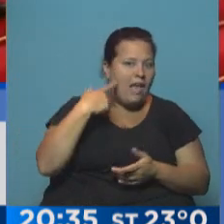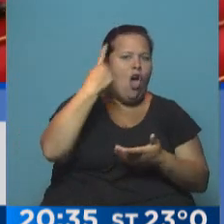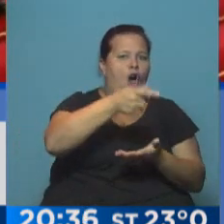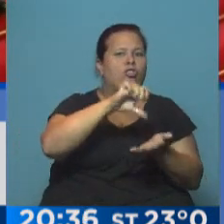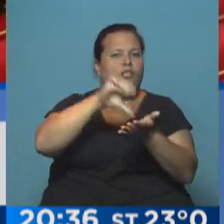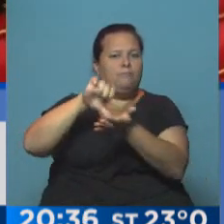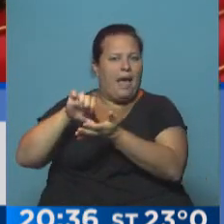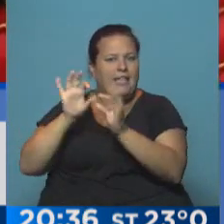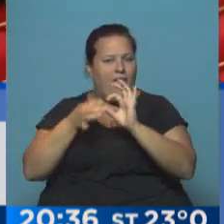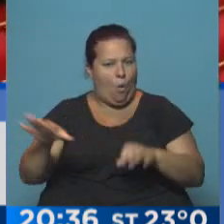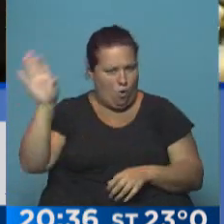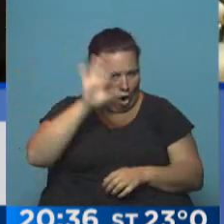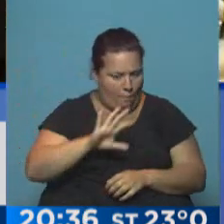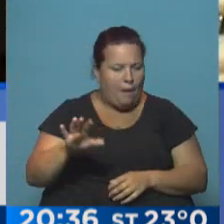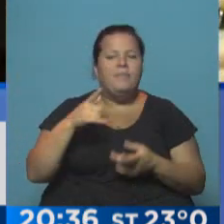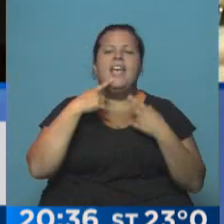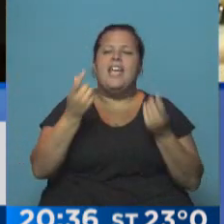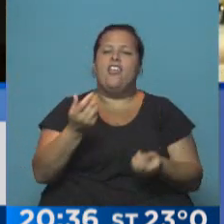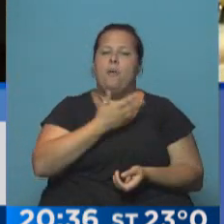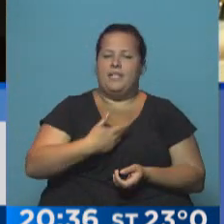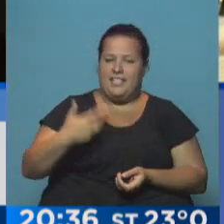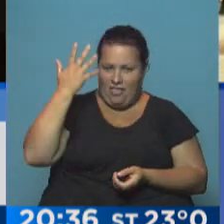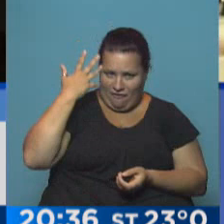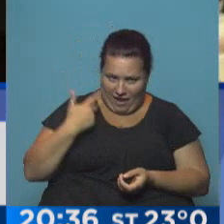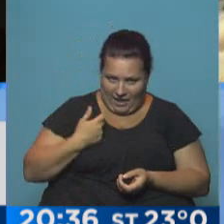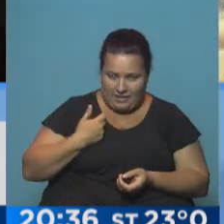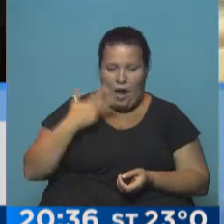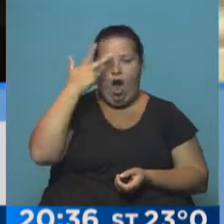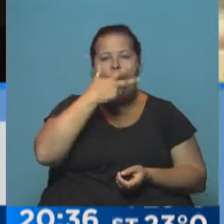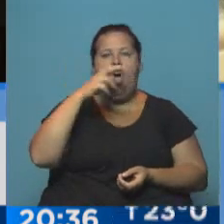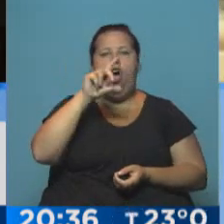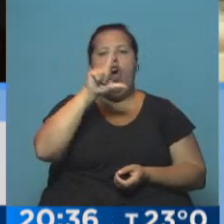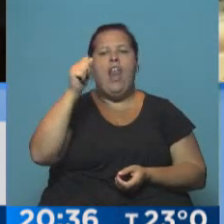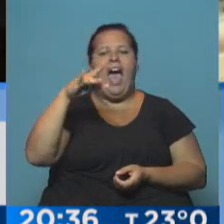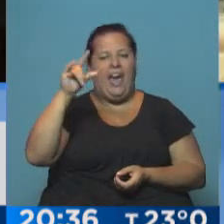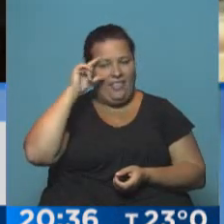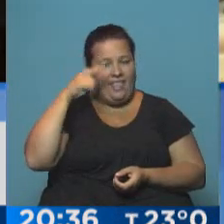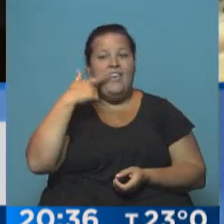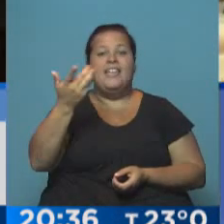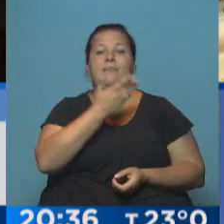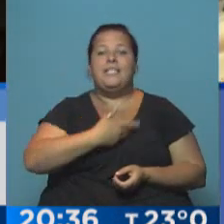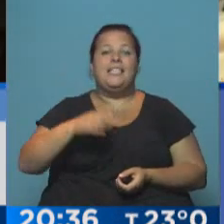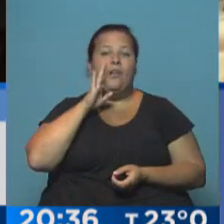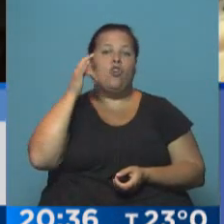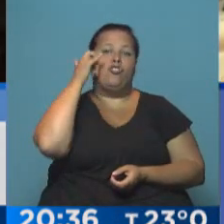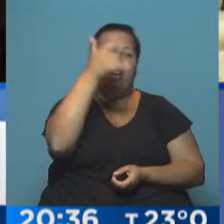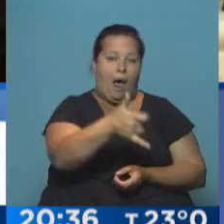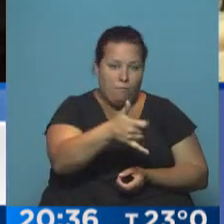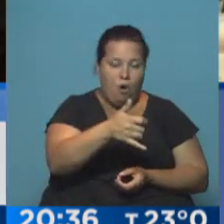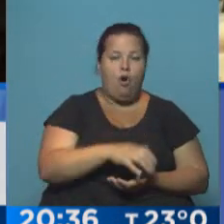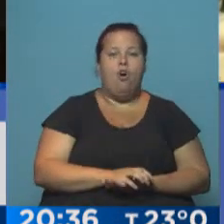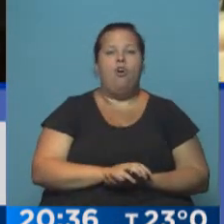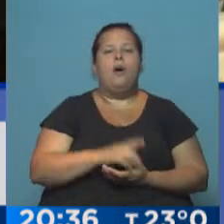países europeos. ¿Qué dijo el presidente de Francia, François Hollande? Dijo que Obama lo llamó al presidente de los Estados Unidos